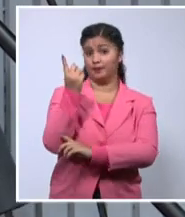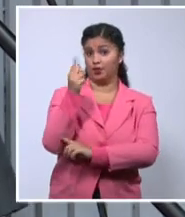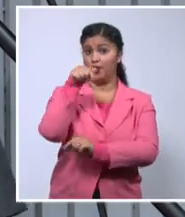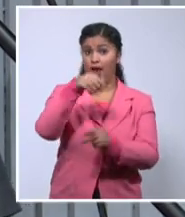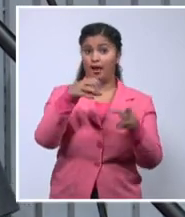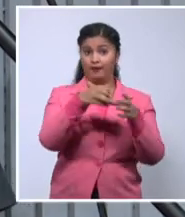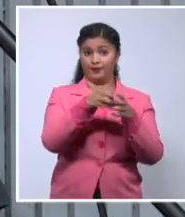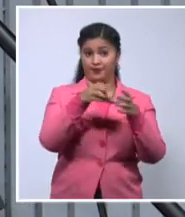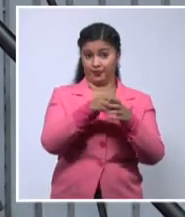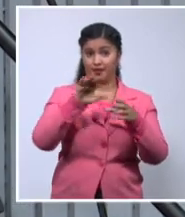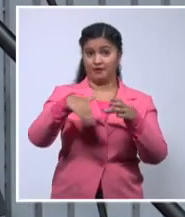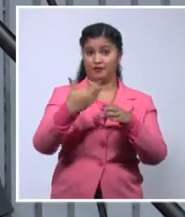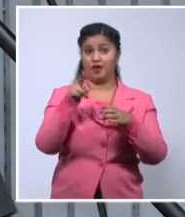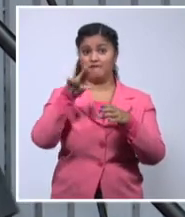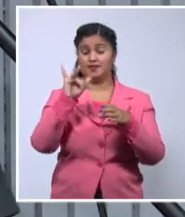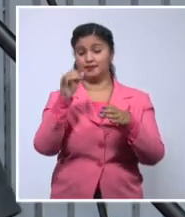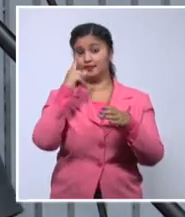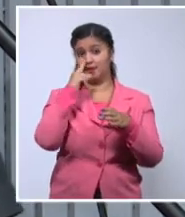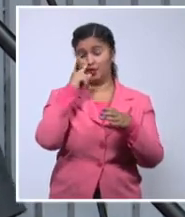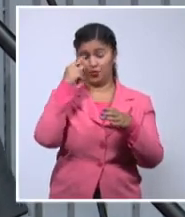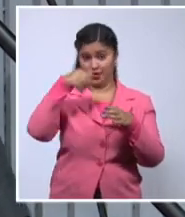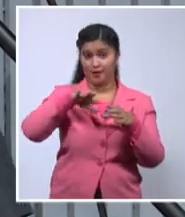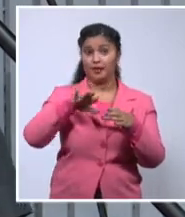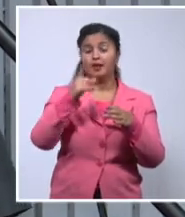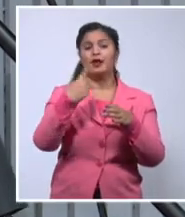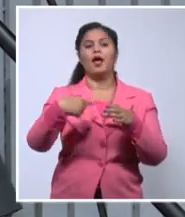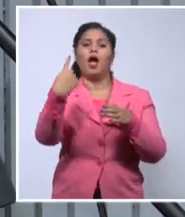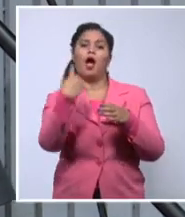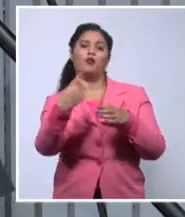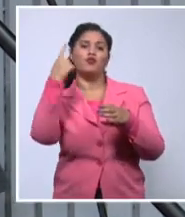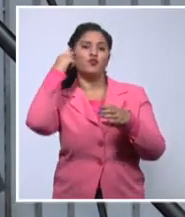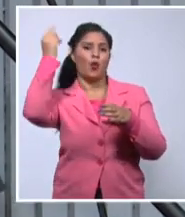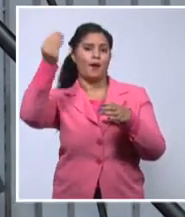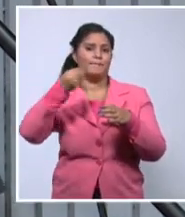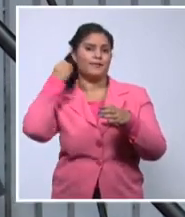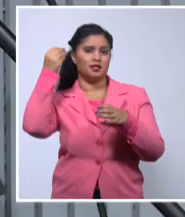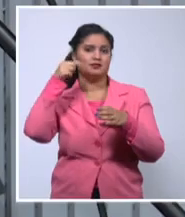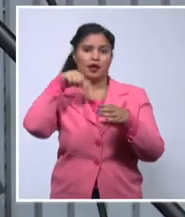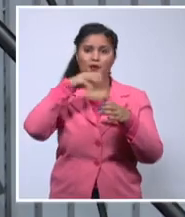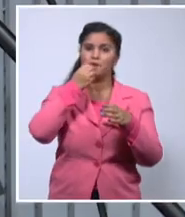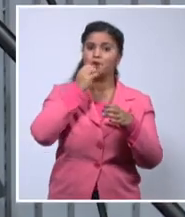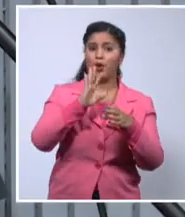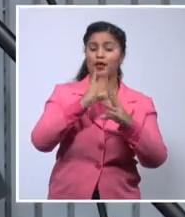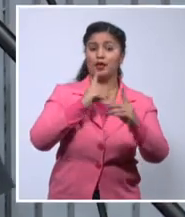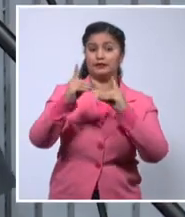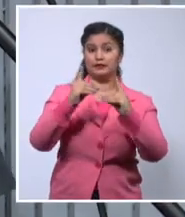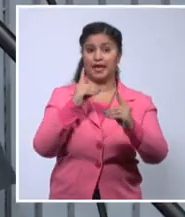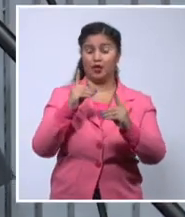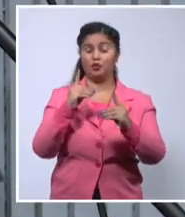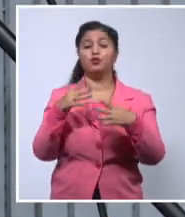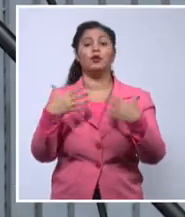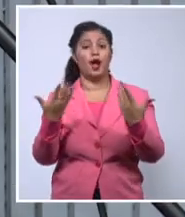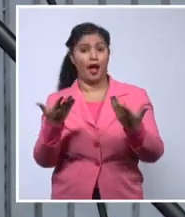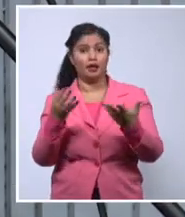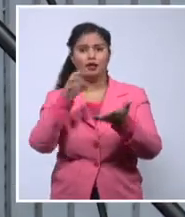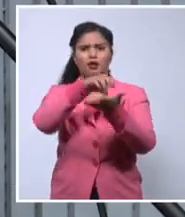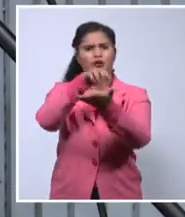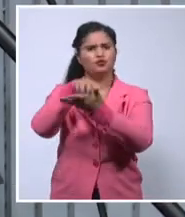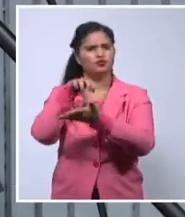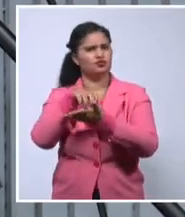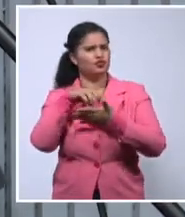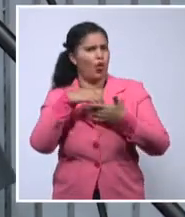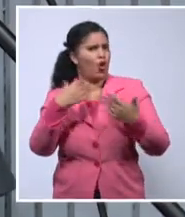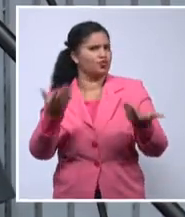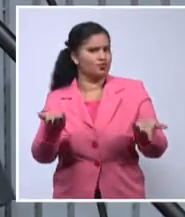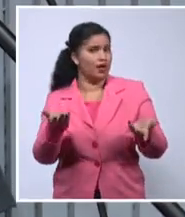en algún lugar se podía obtener un diálogo, se podía empezar a hablar sobre estos asuntos, era en el Ministerio de Cultura. Por lo cual, eso tiene mucho que ver